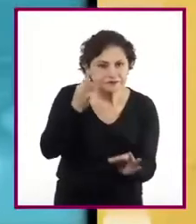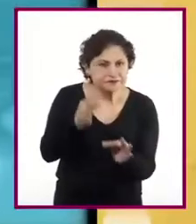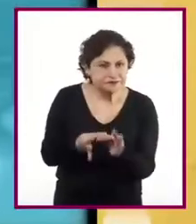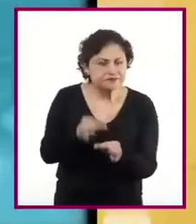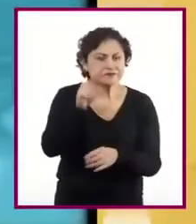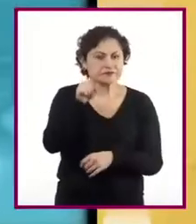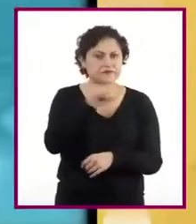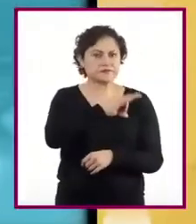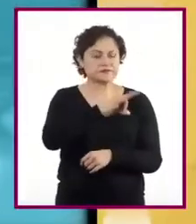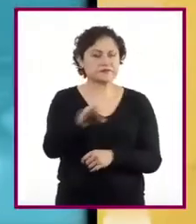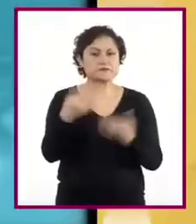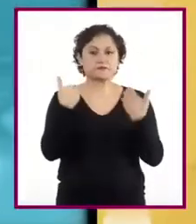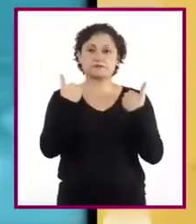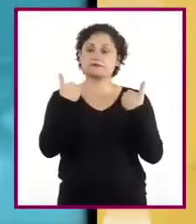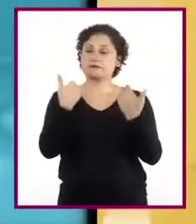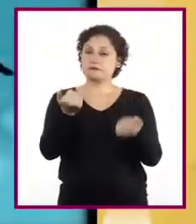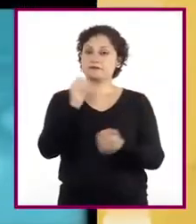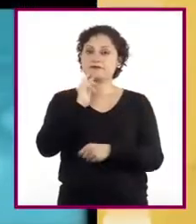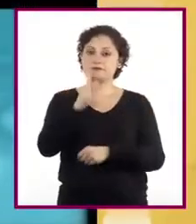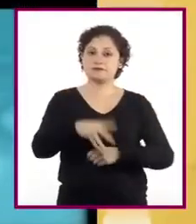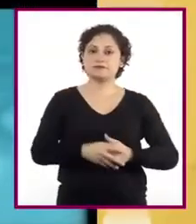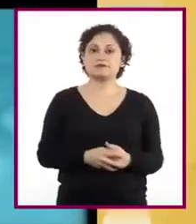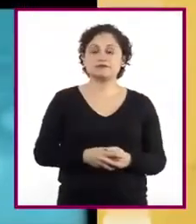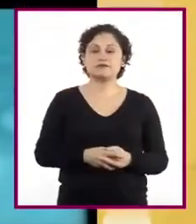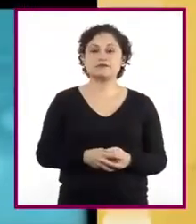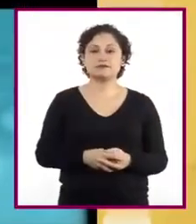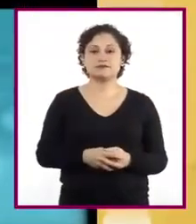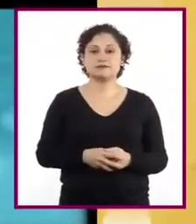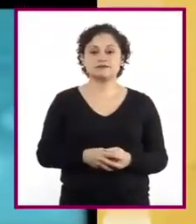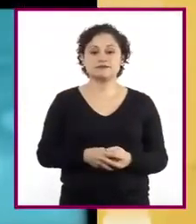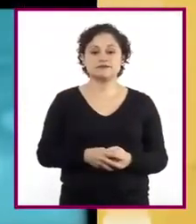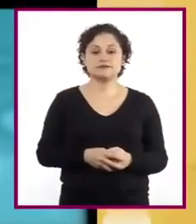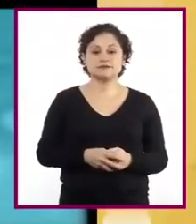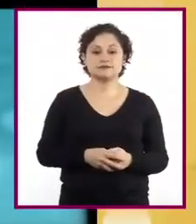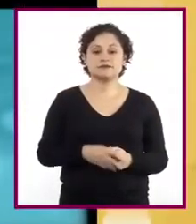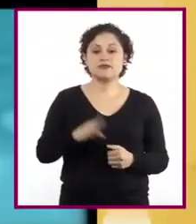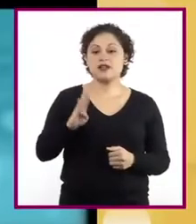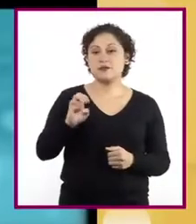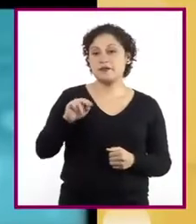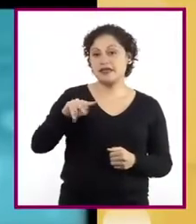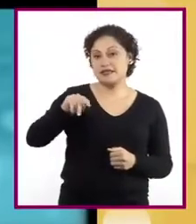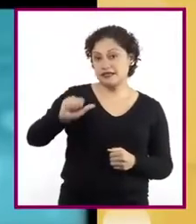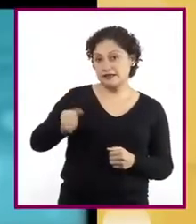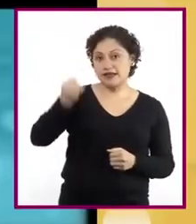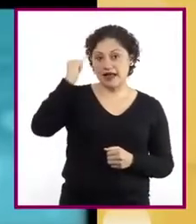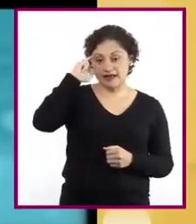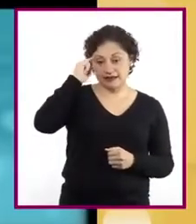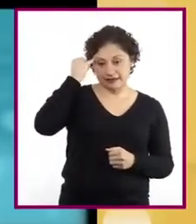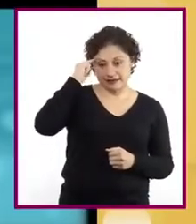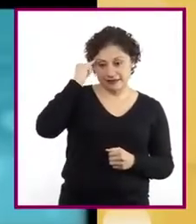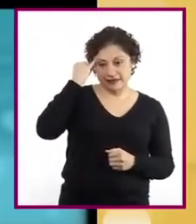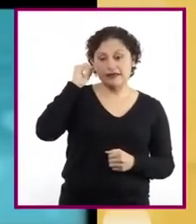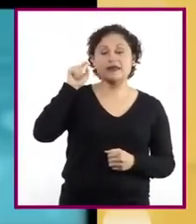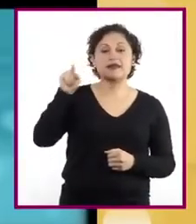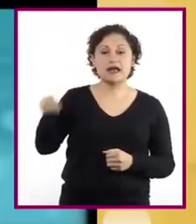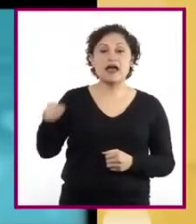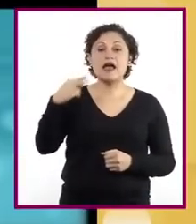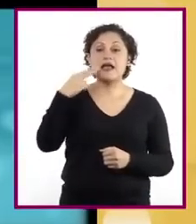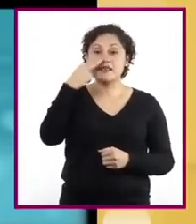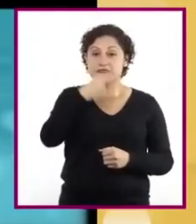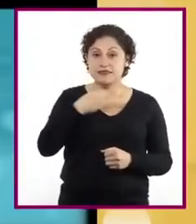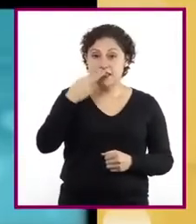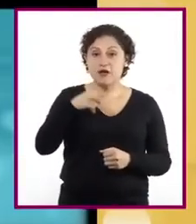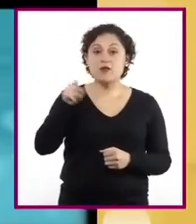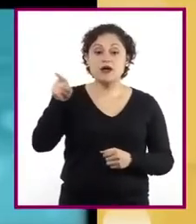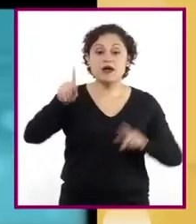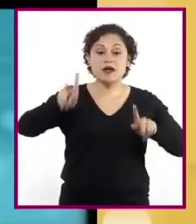comas, el texto se comprende mejor. Venita indígena, náhuatl vende, tortillas en